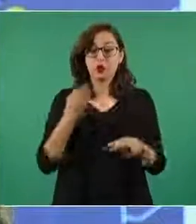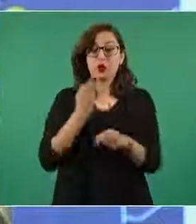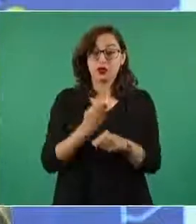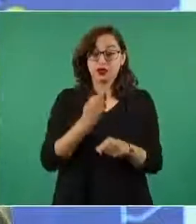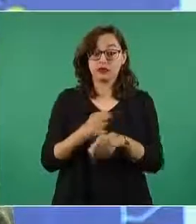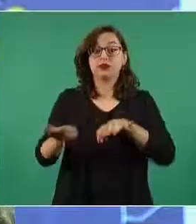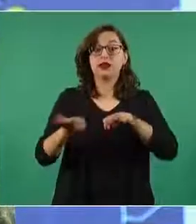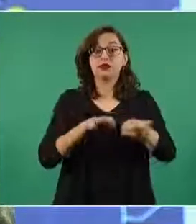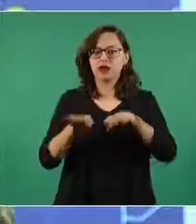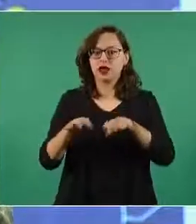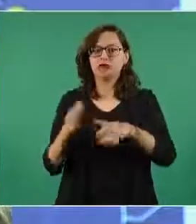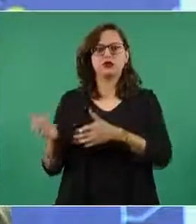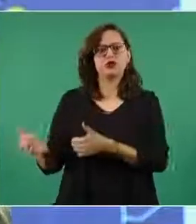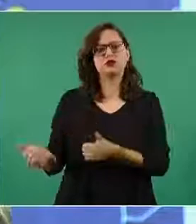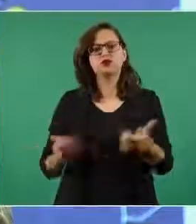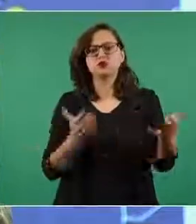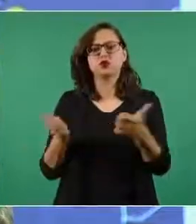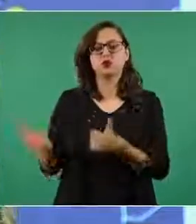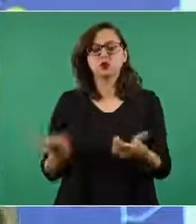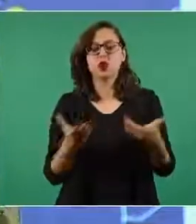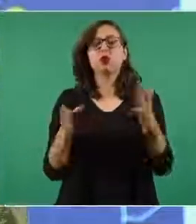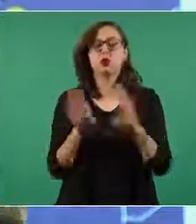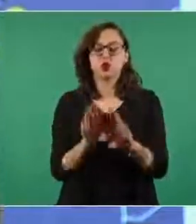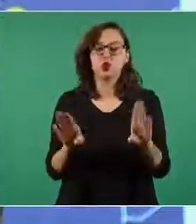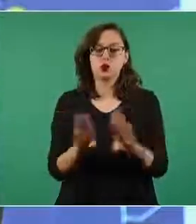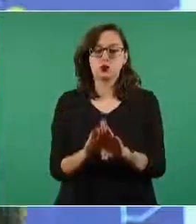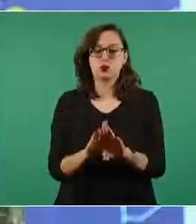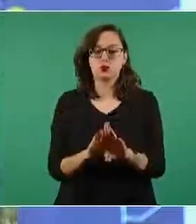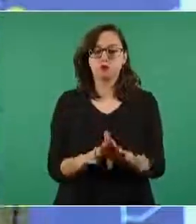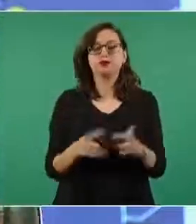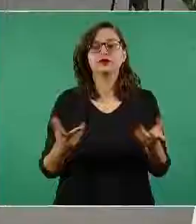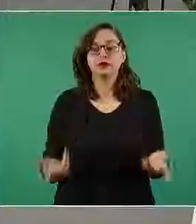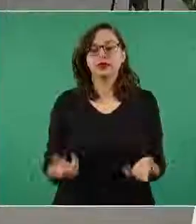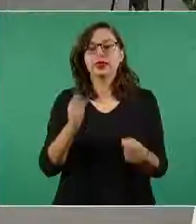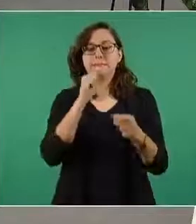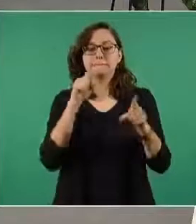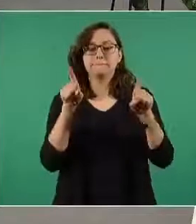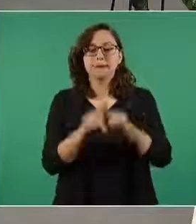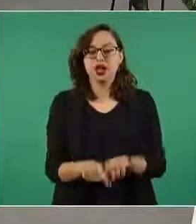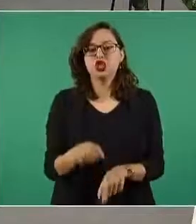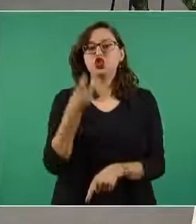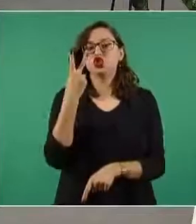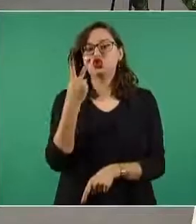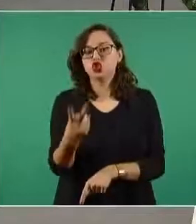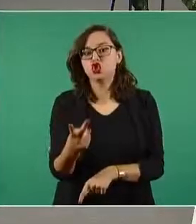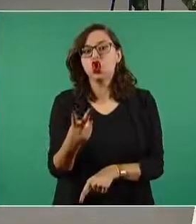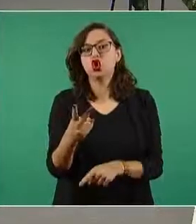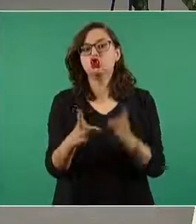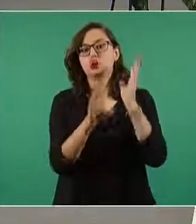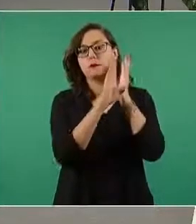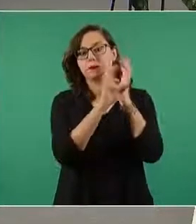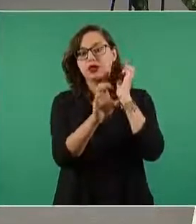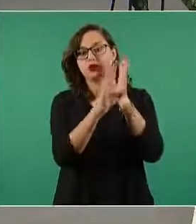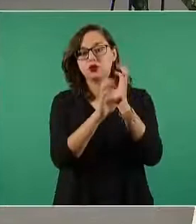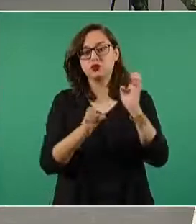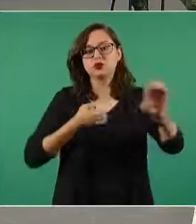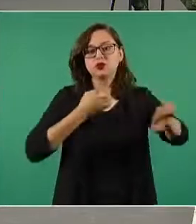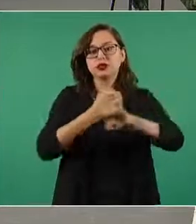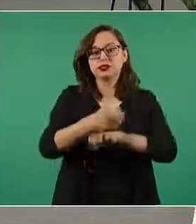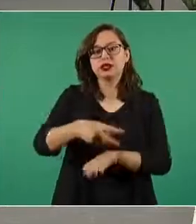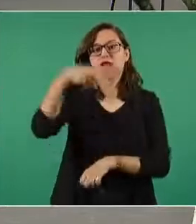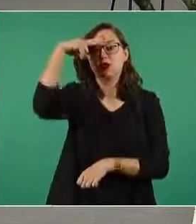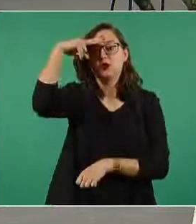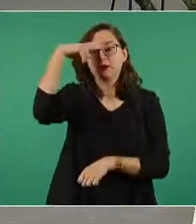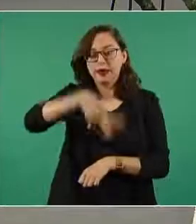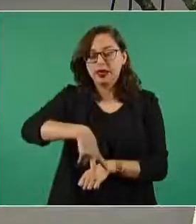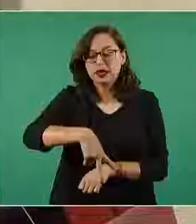del Estado de México está previendo ampliar dos líneas de mexibuses la línea 1 de mexibuses que va a venir vienen